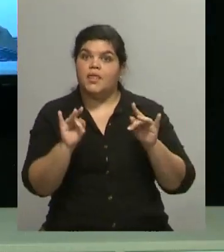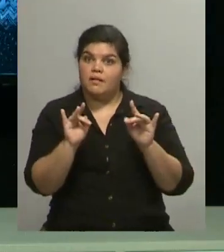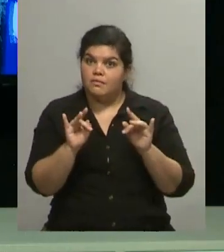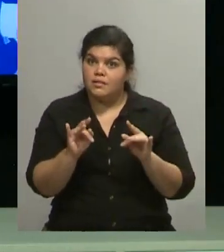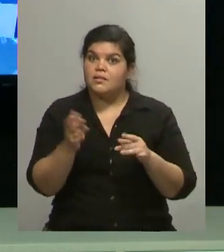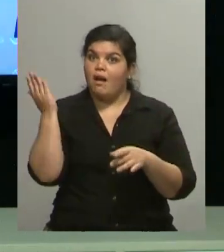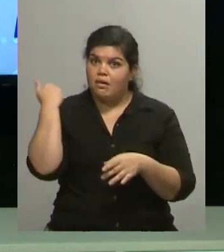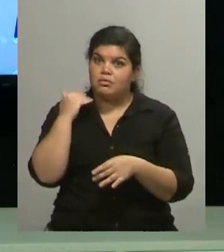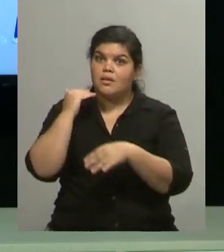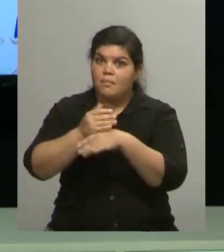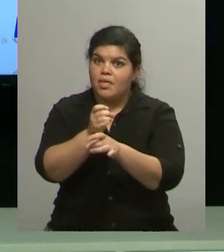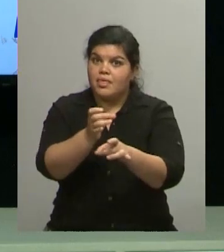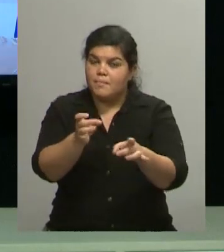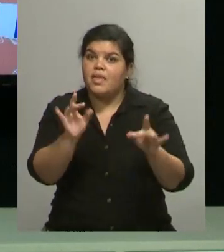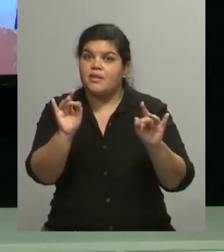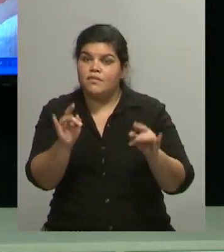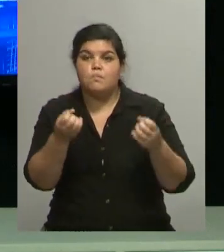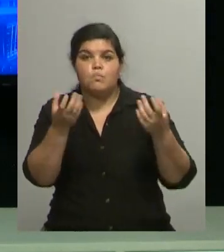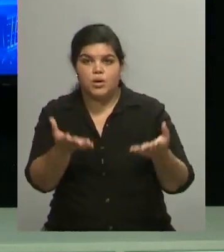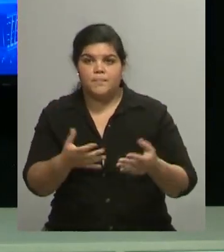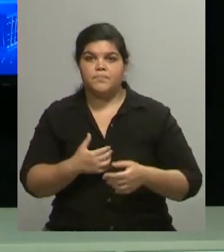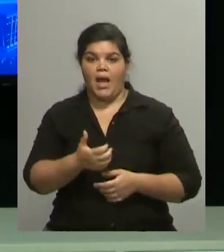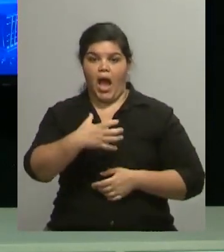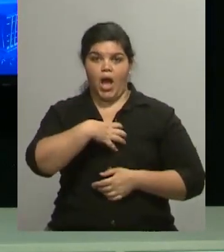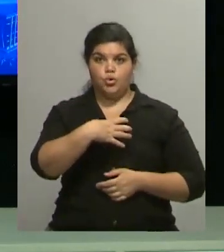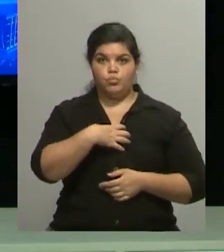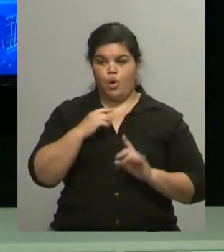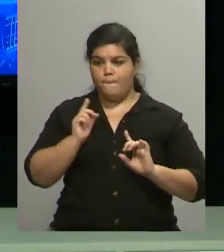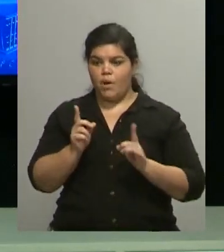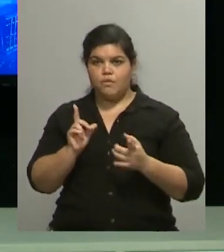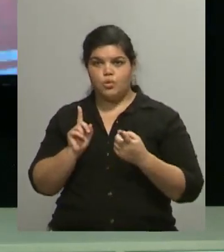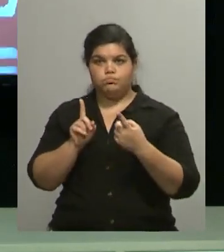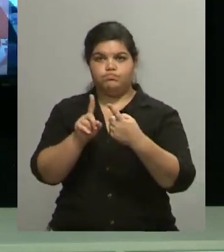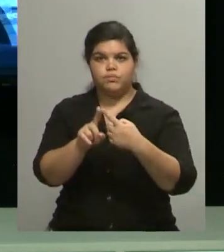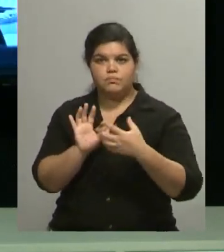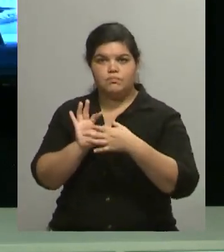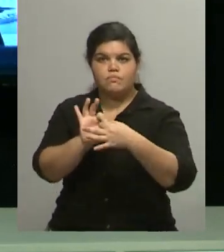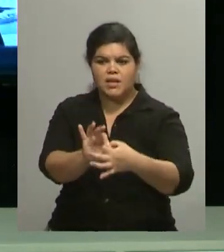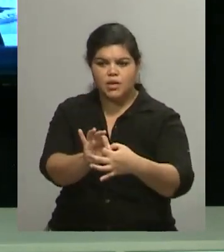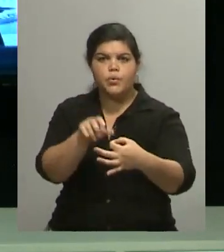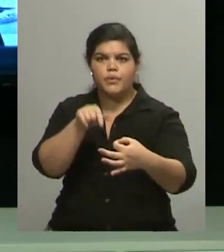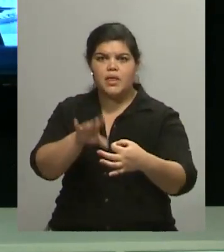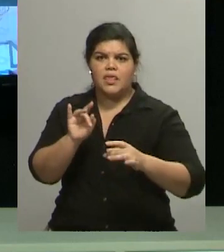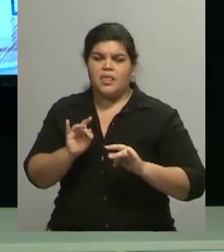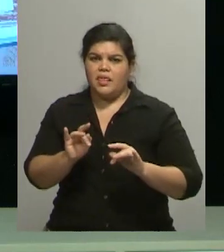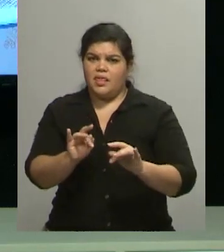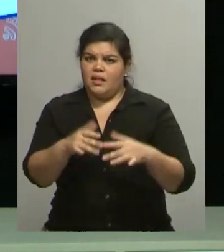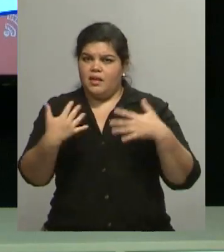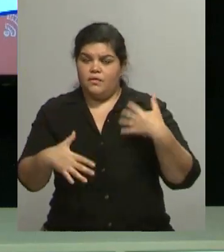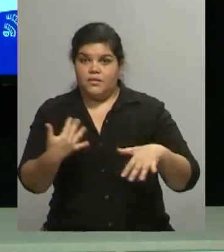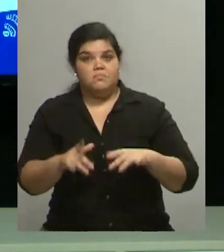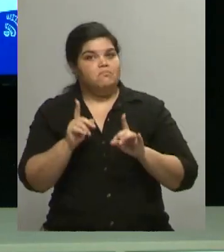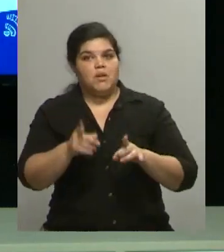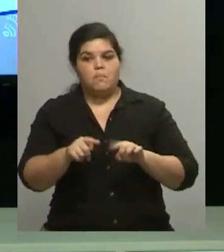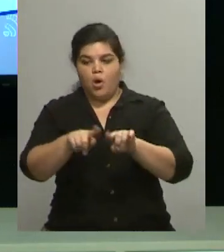la comunión entre la alumna, claro, el vínculo y de verdad que volví loco a los vecinos de mi departamento,